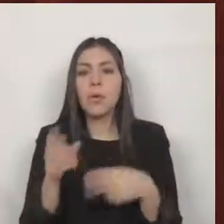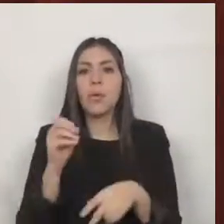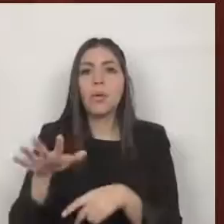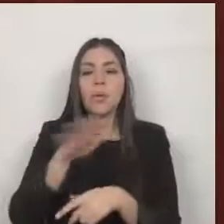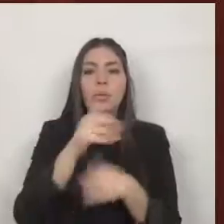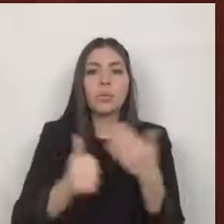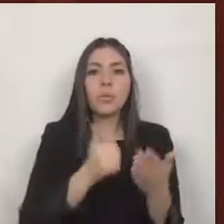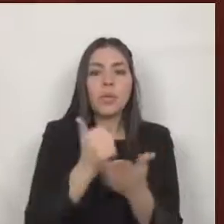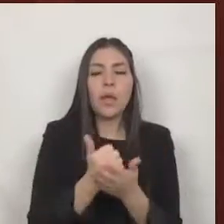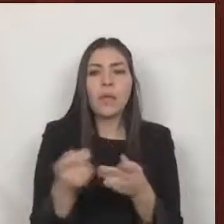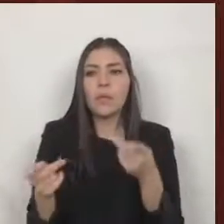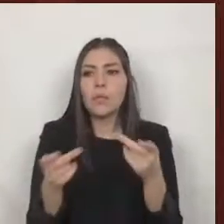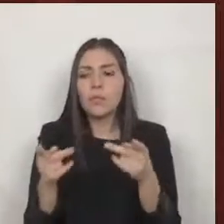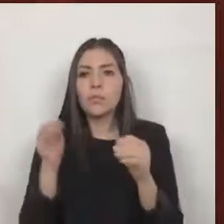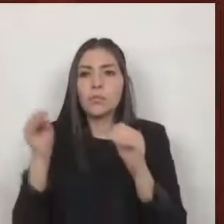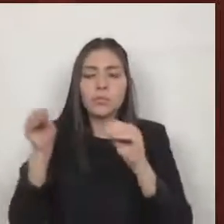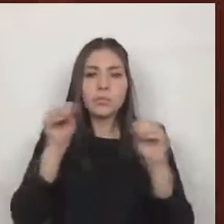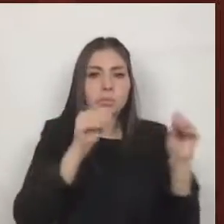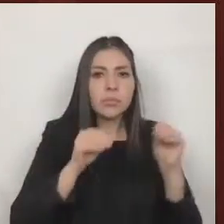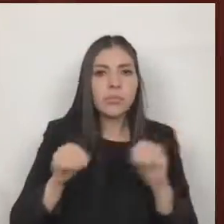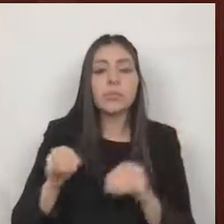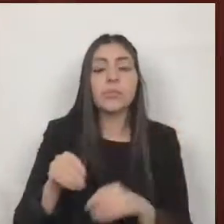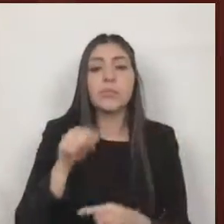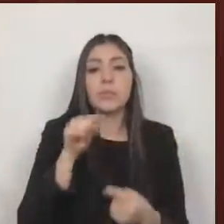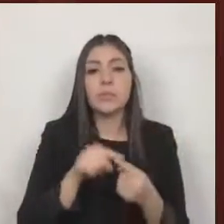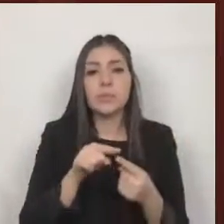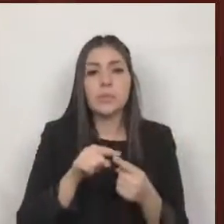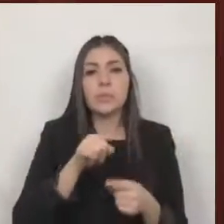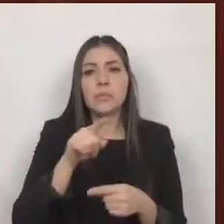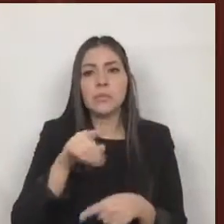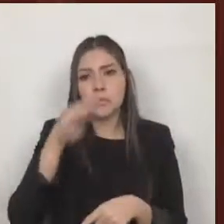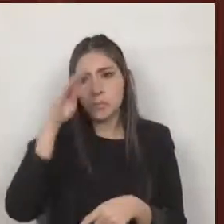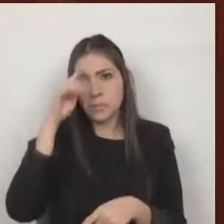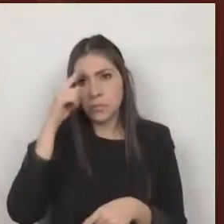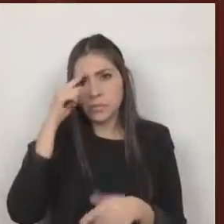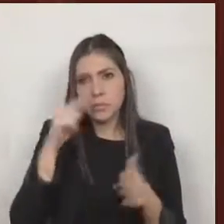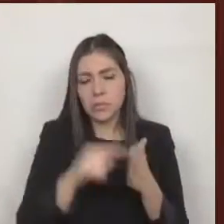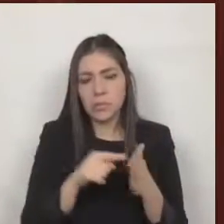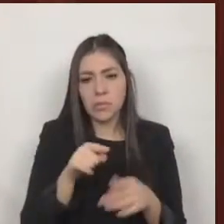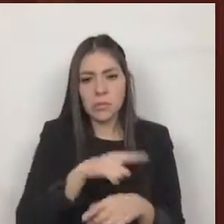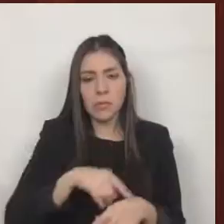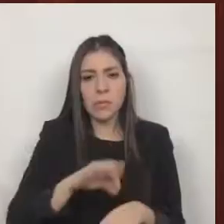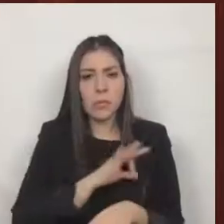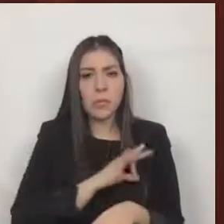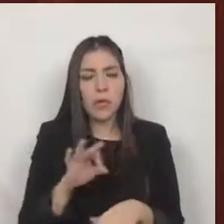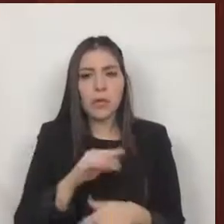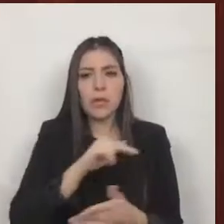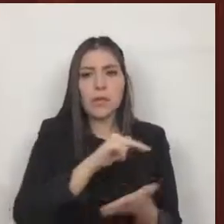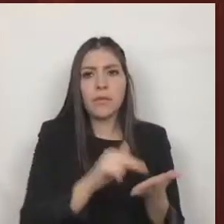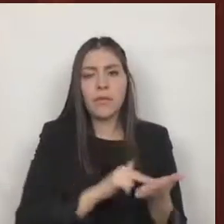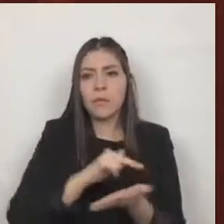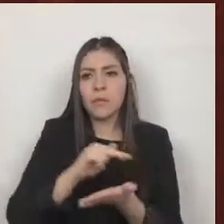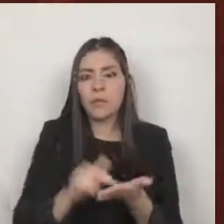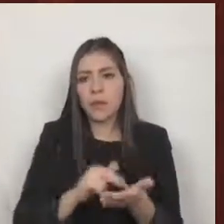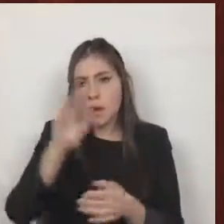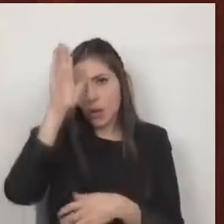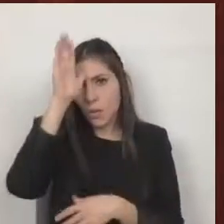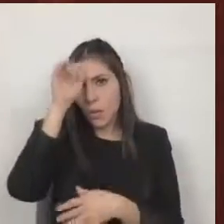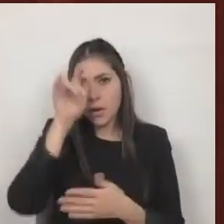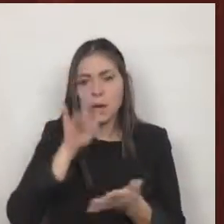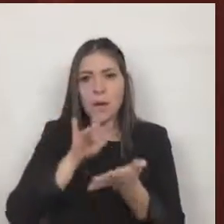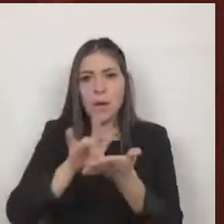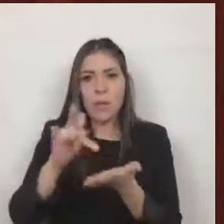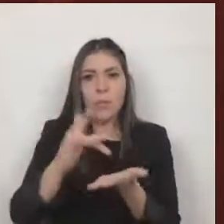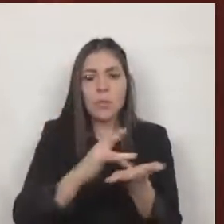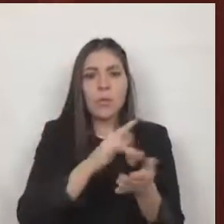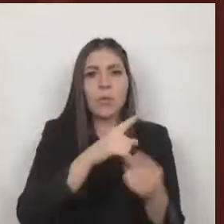otros para este fin se estima viable y conveniente entre otros mecanismos la firma de convenios de colaboración entre los